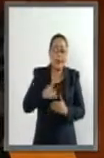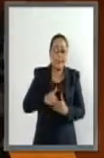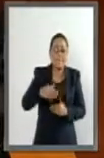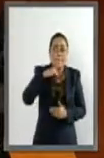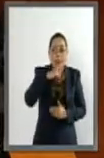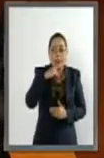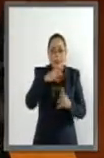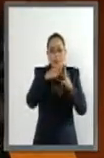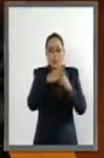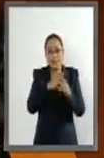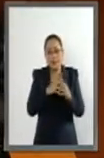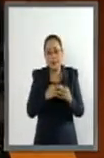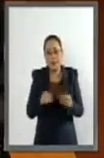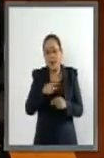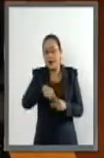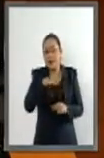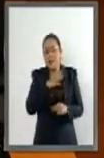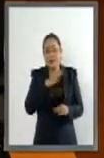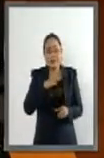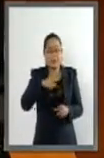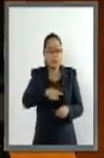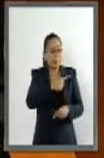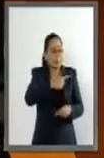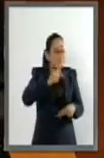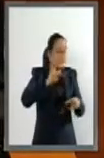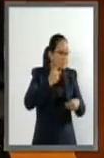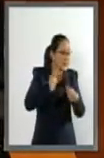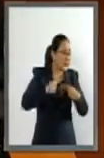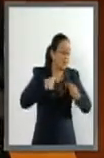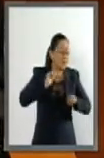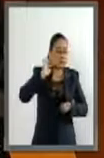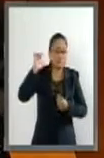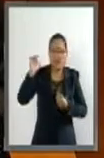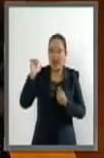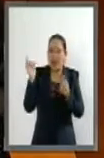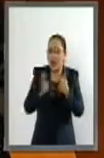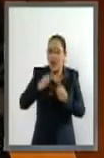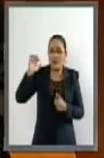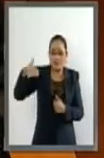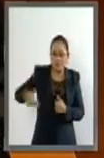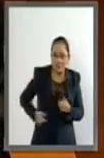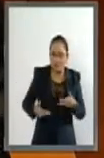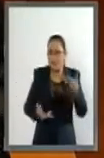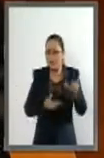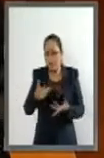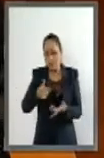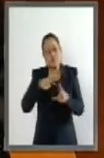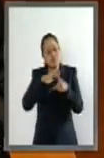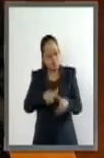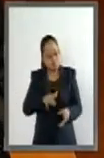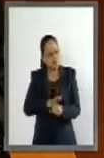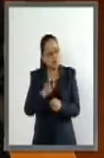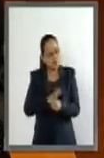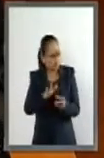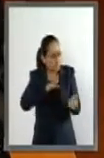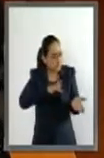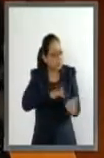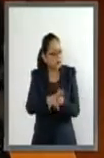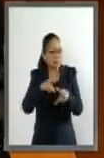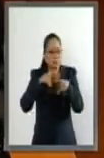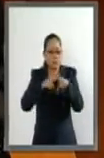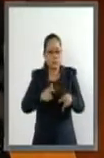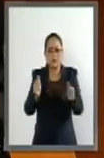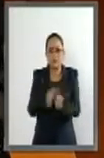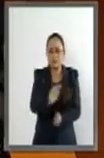a todas las personas que resultaron heridas en esta tragedia y refrendamos nuestra solidaridad con los